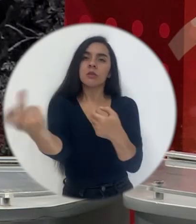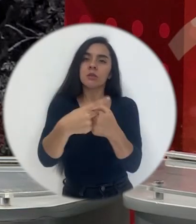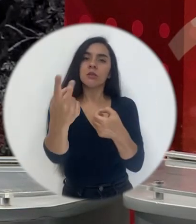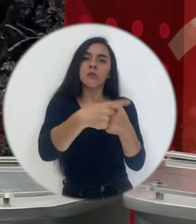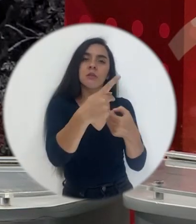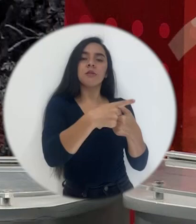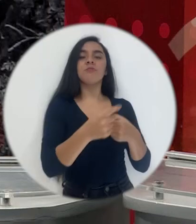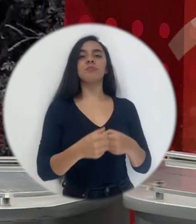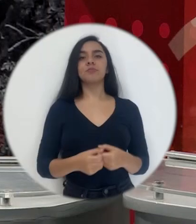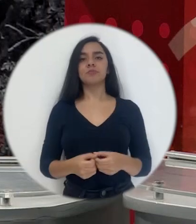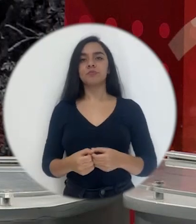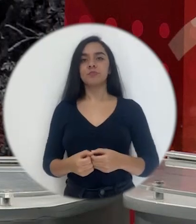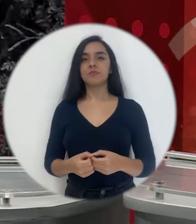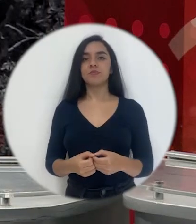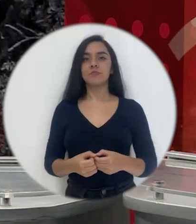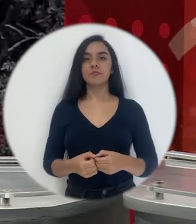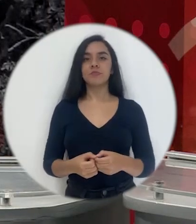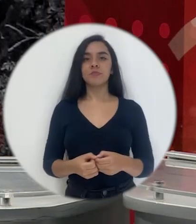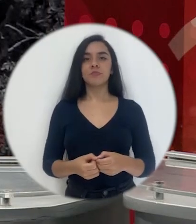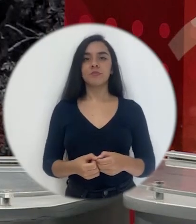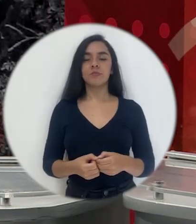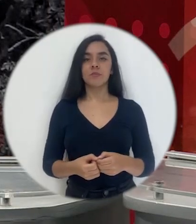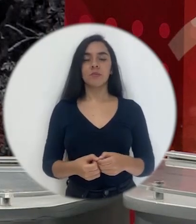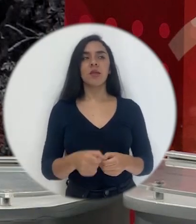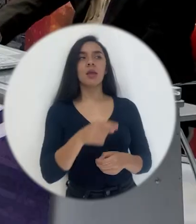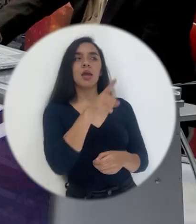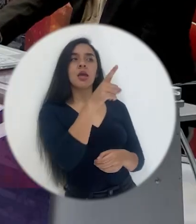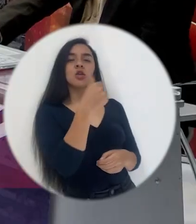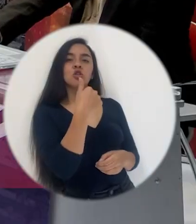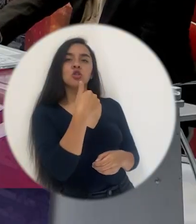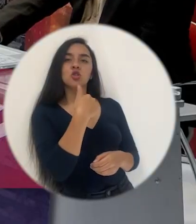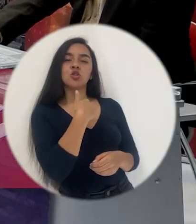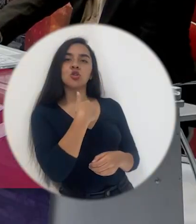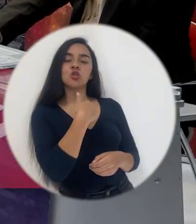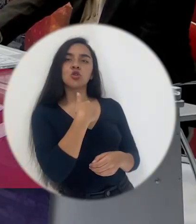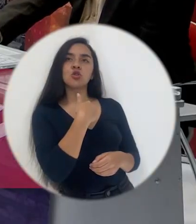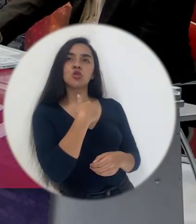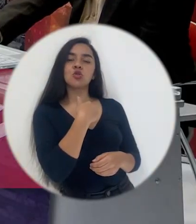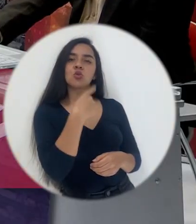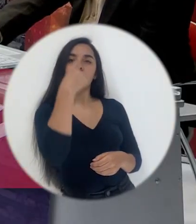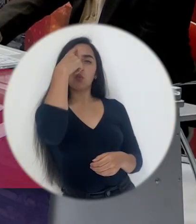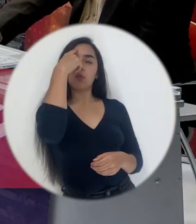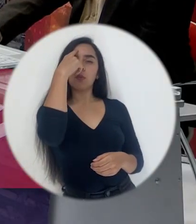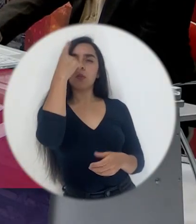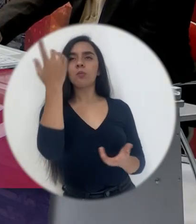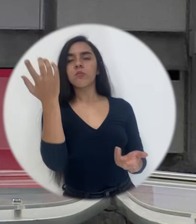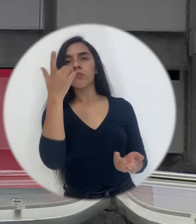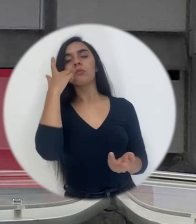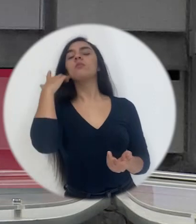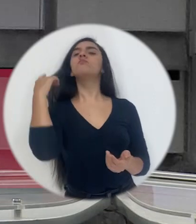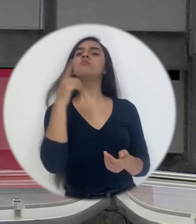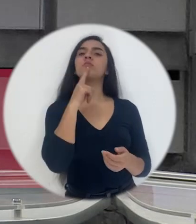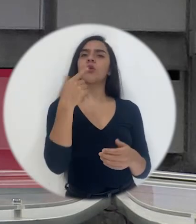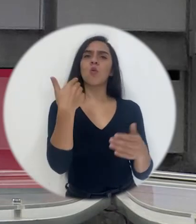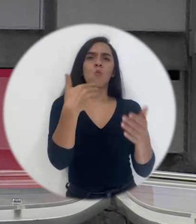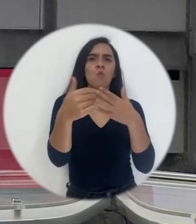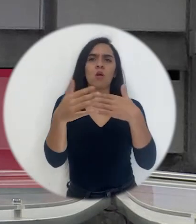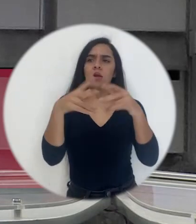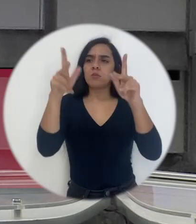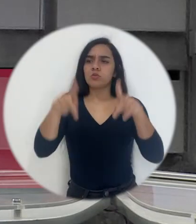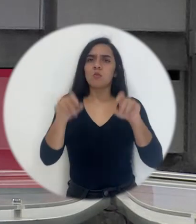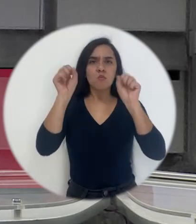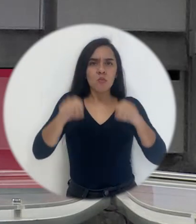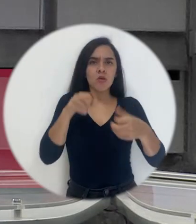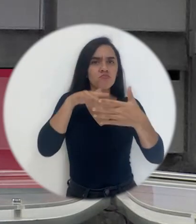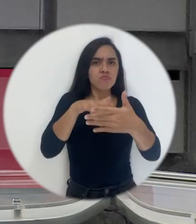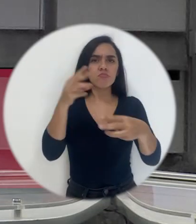motivar a las chicas yo tengo una forma de pensar cualquier persona podría estudiar matemáticas